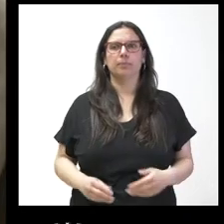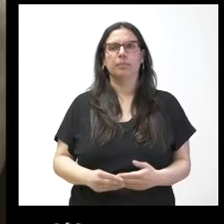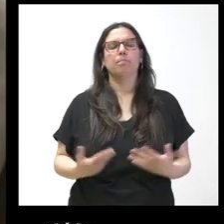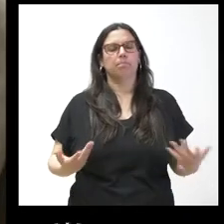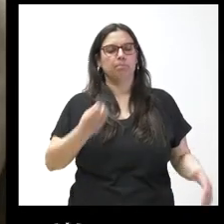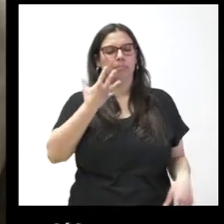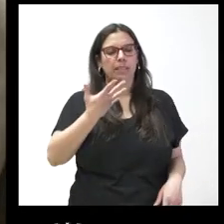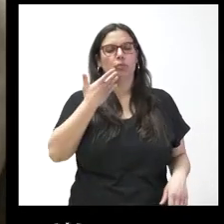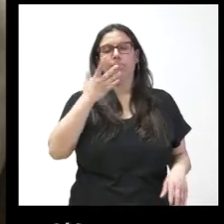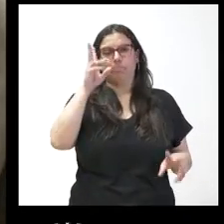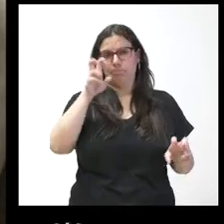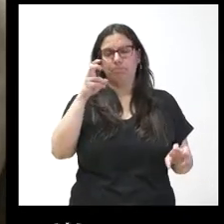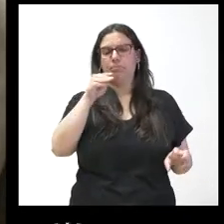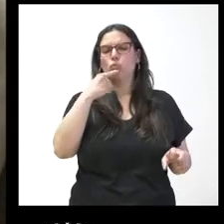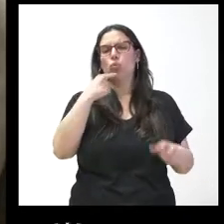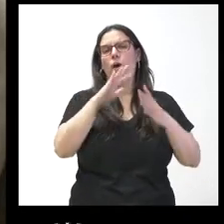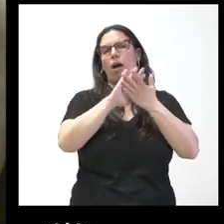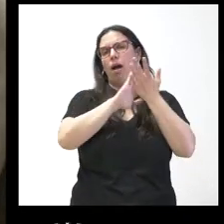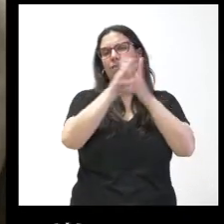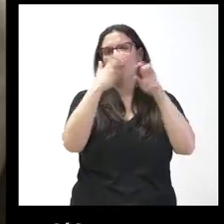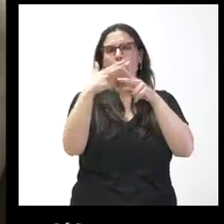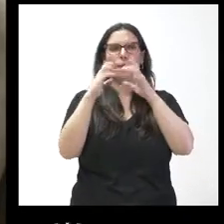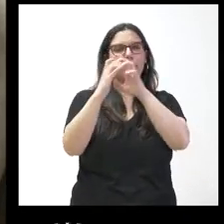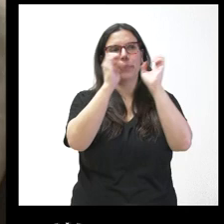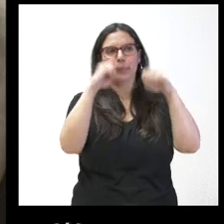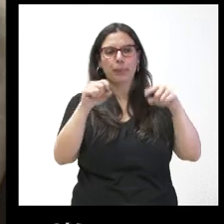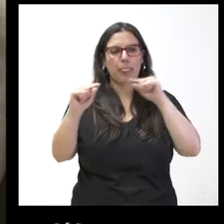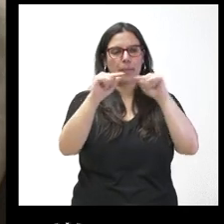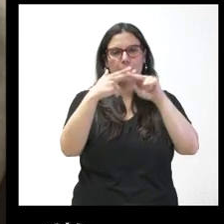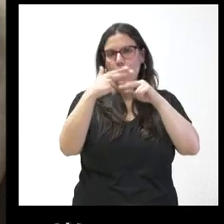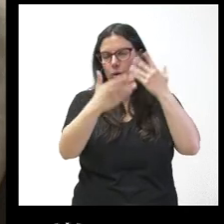y siguiendo con ese consenso político y con el debate político